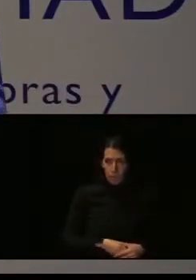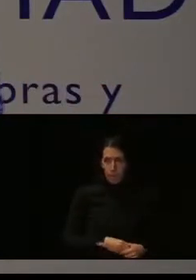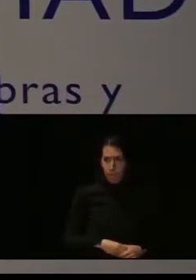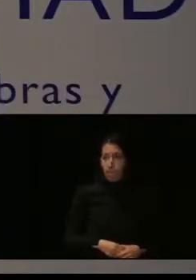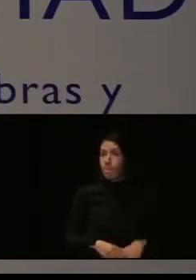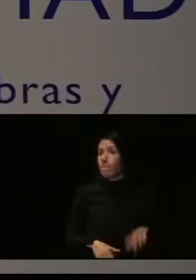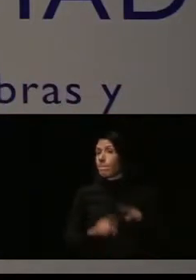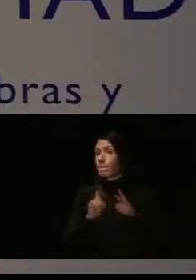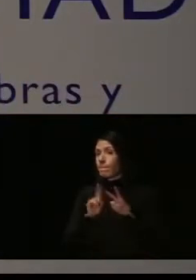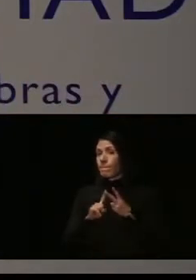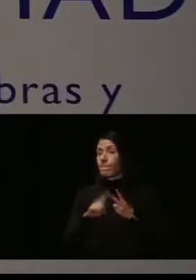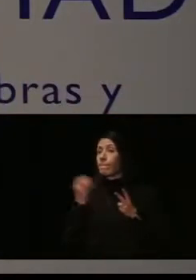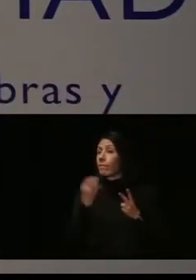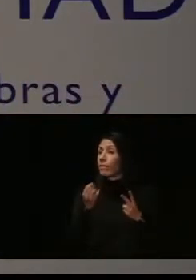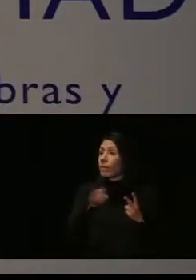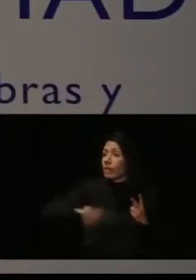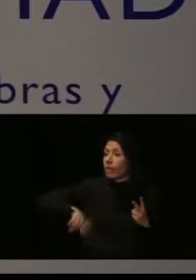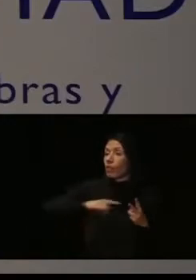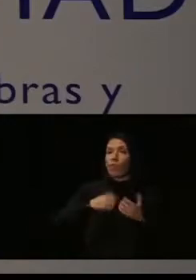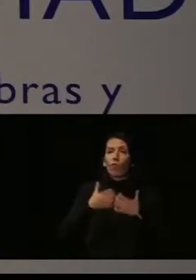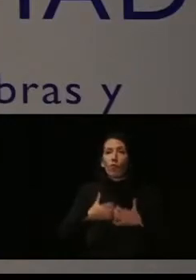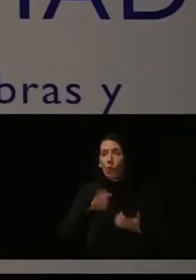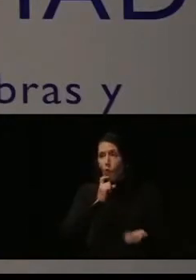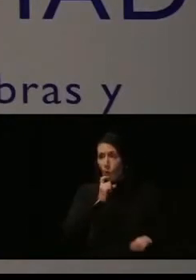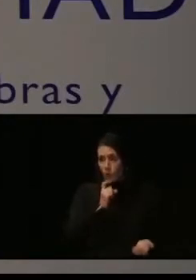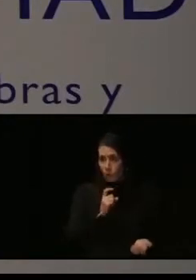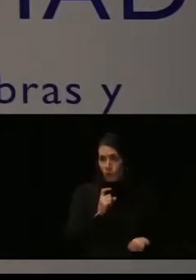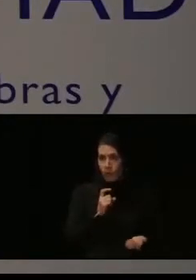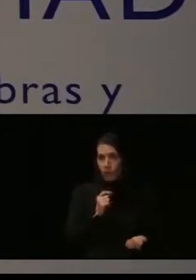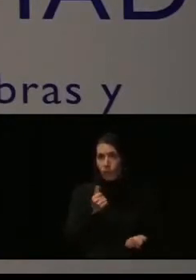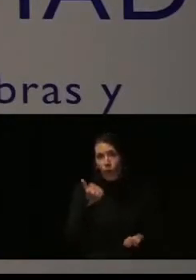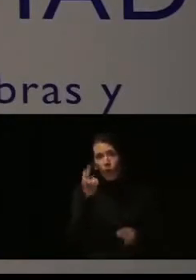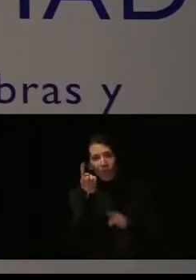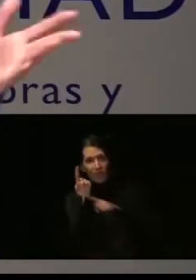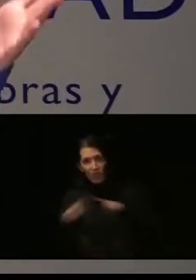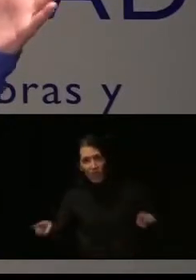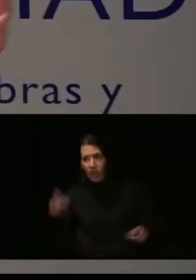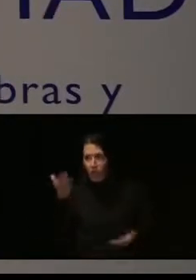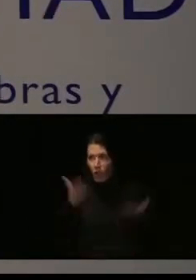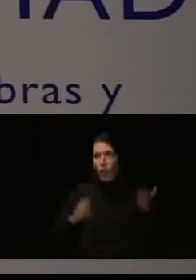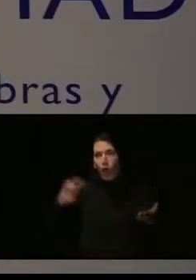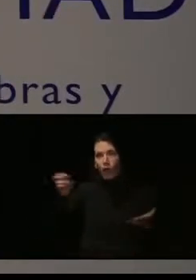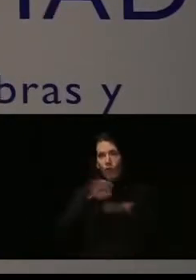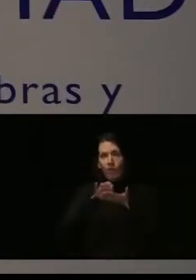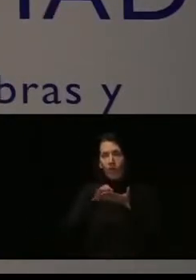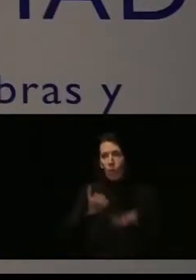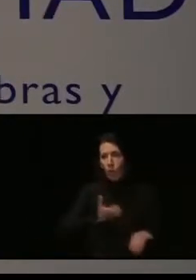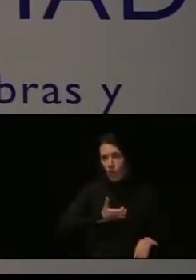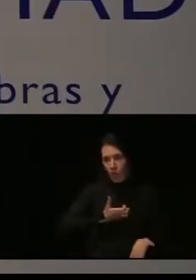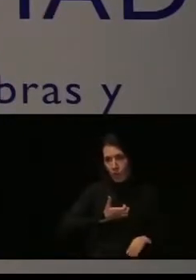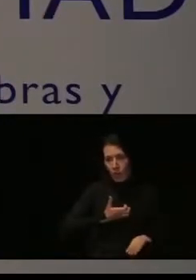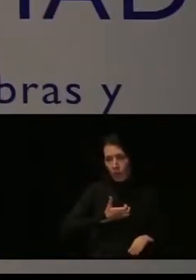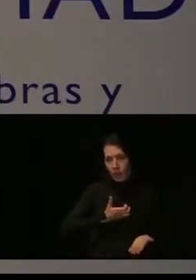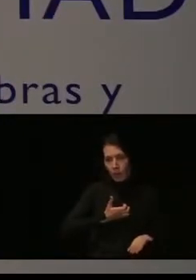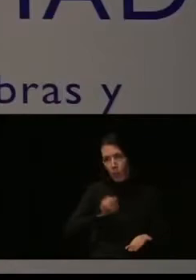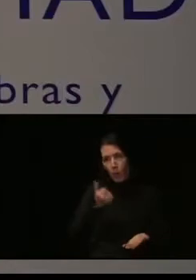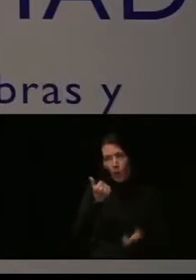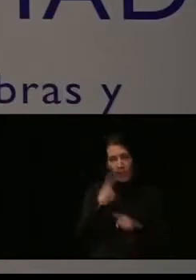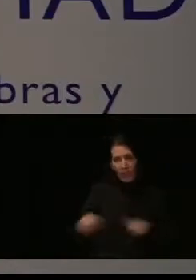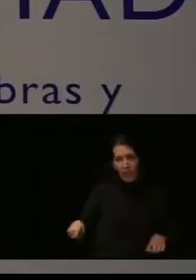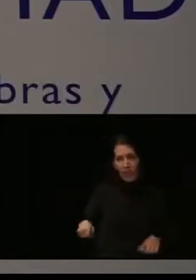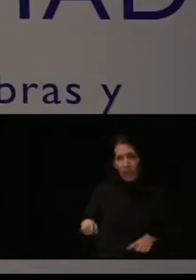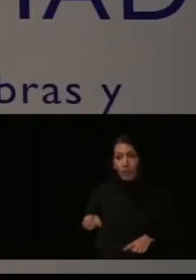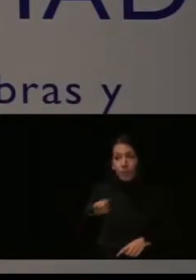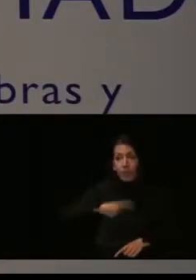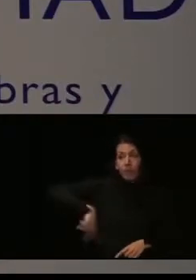La segunda cuestión es que nosotras funcionamos con alguna diferencia en relación a otros servicios municipales que han estado aquí hablando. Y es que